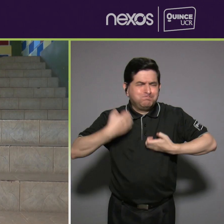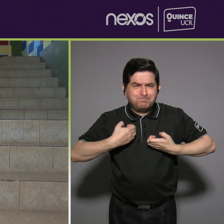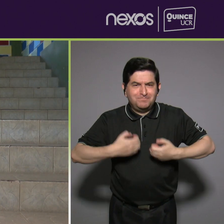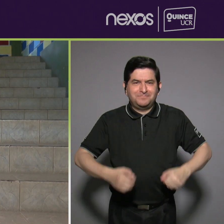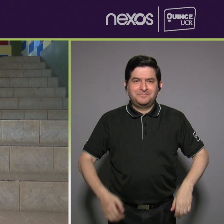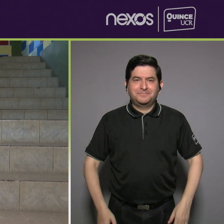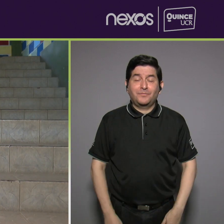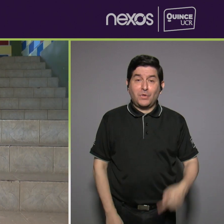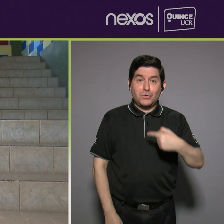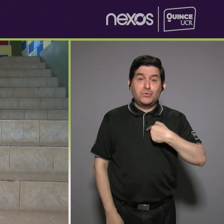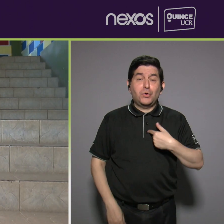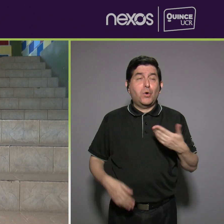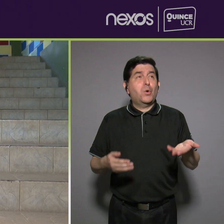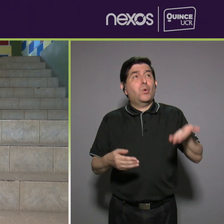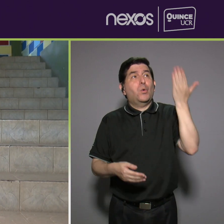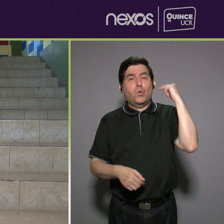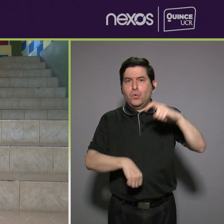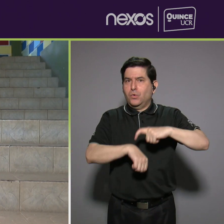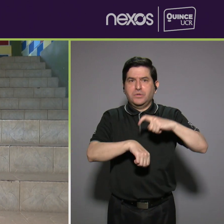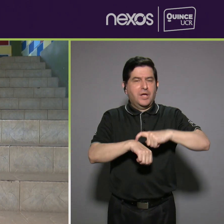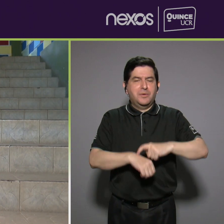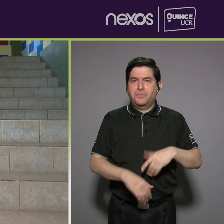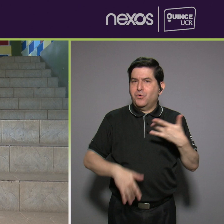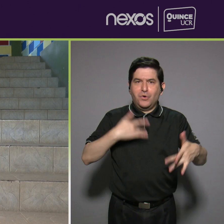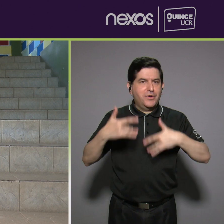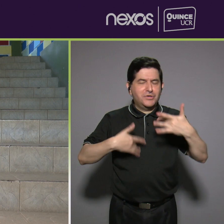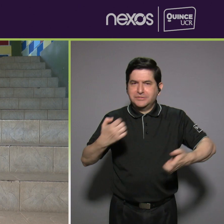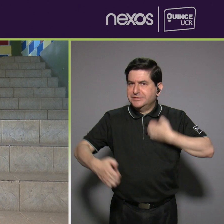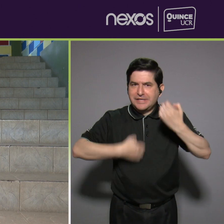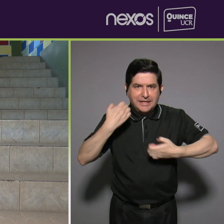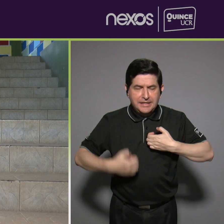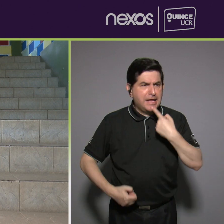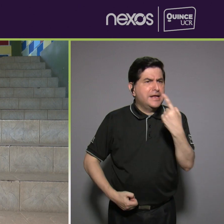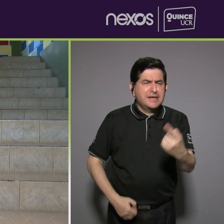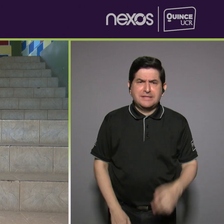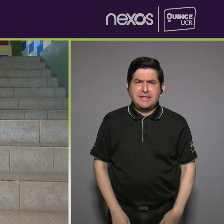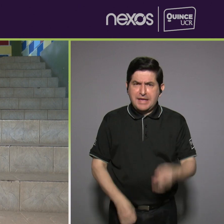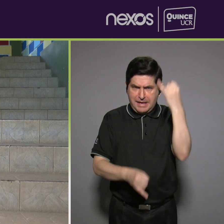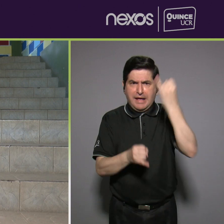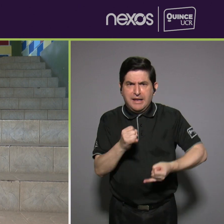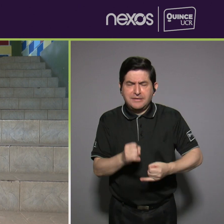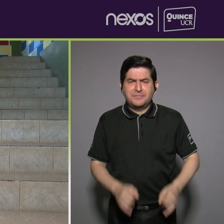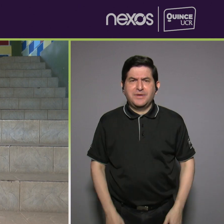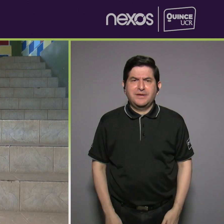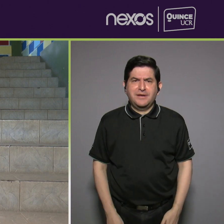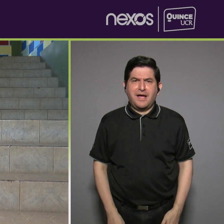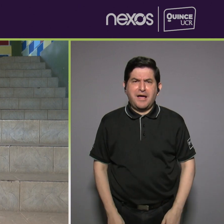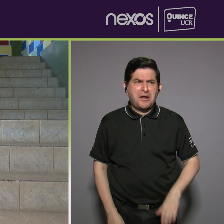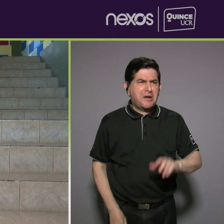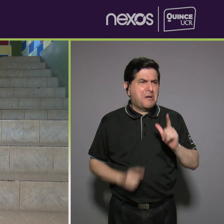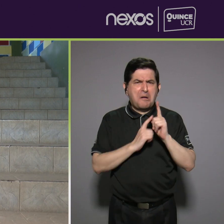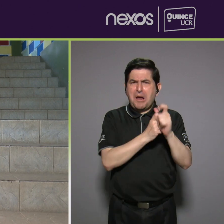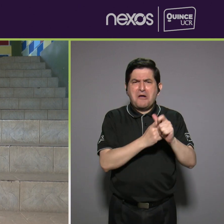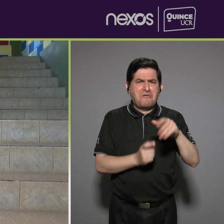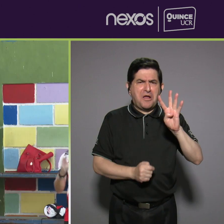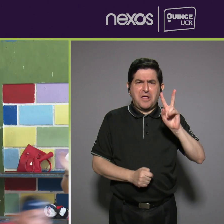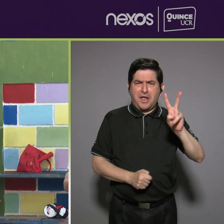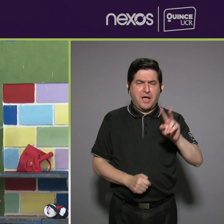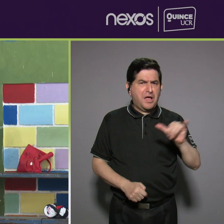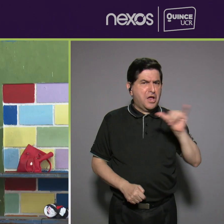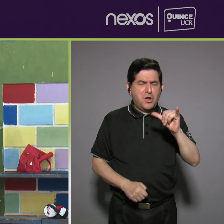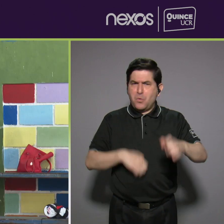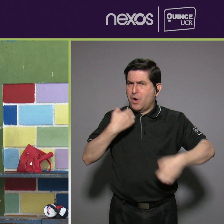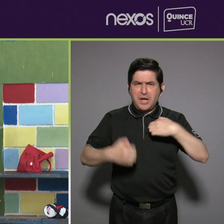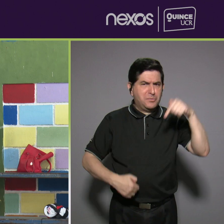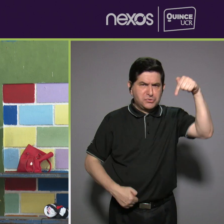yo tenía rato de no sentir esa adrenalina y les dije a los muchachos cuando terminé que ninguna carrera de 42 kilómetros había tenido tanta